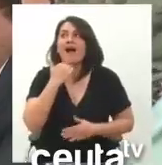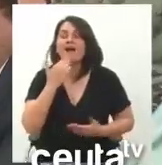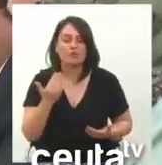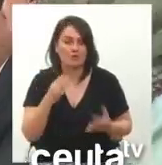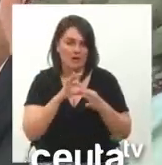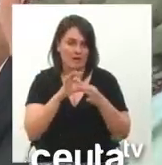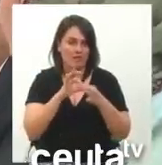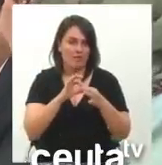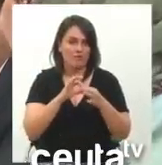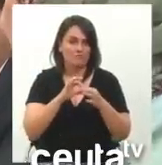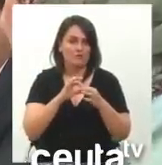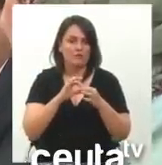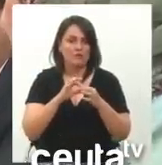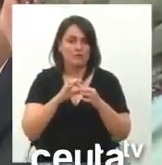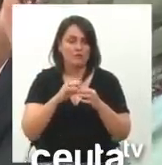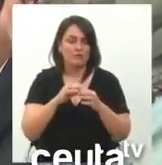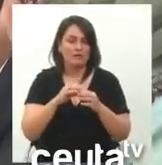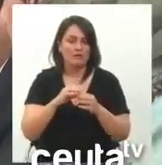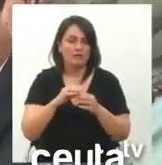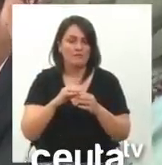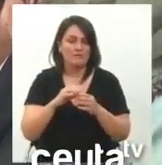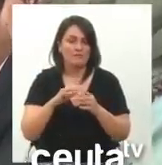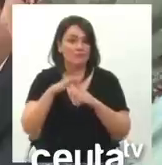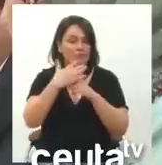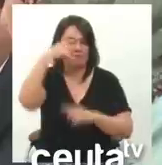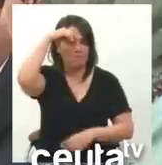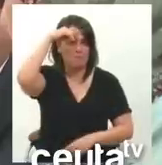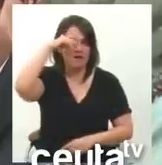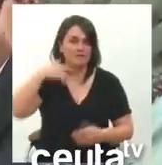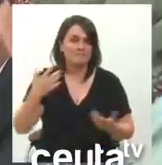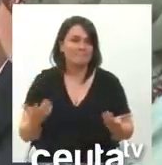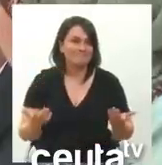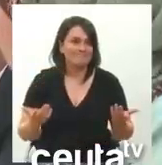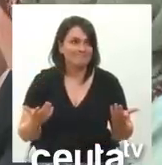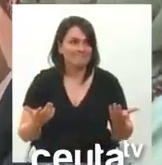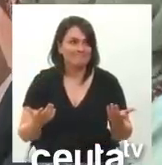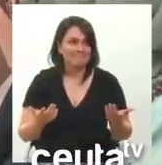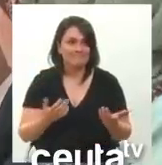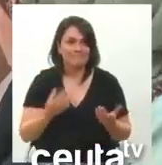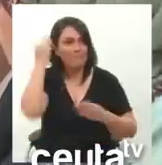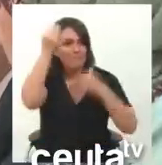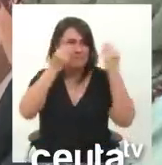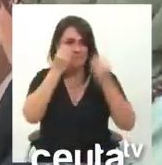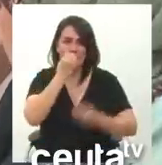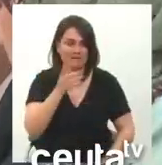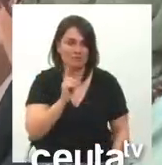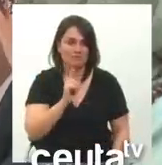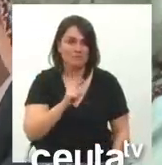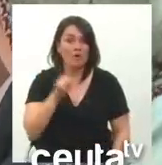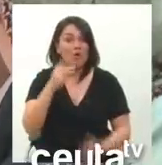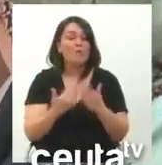de que fuera así, no ha sido así. Creo que es algo que no nos deja en buen lugar. Que en un día mueran